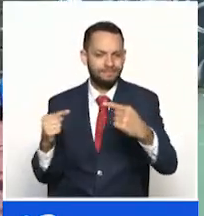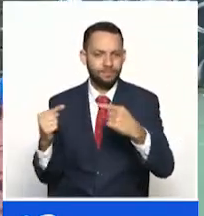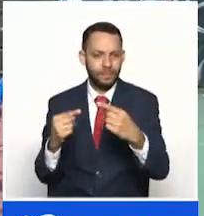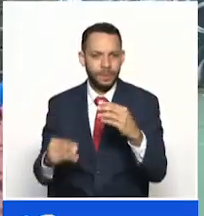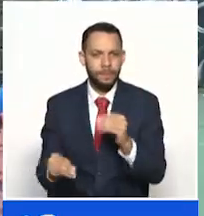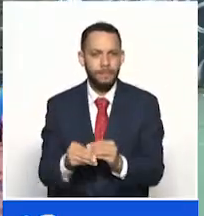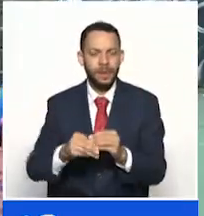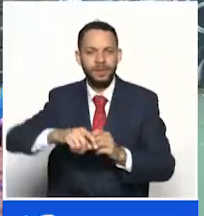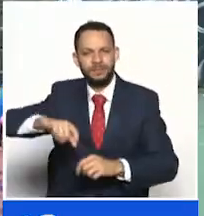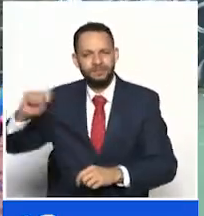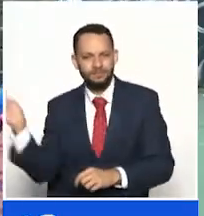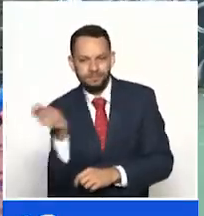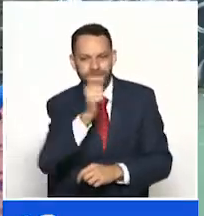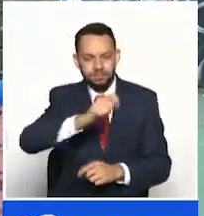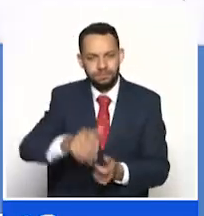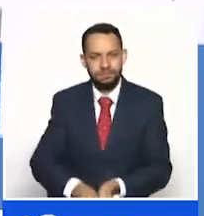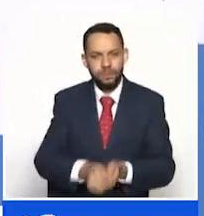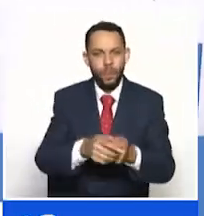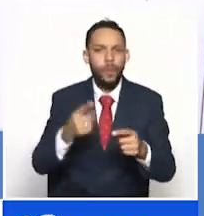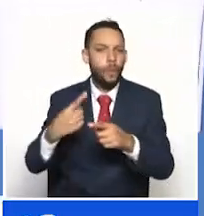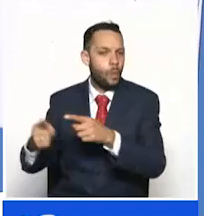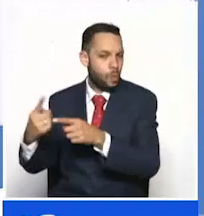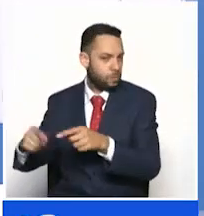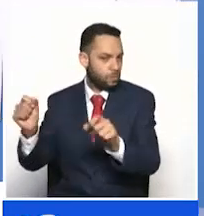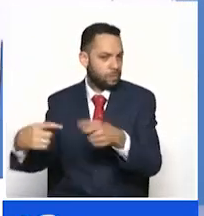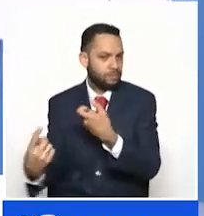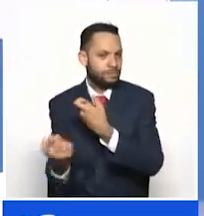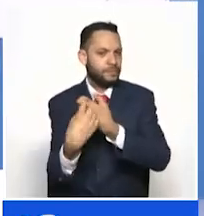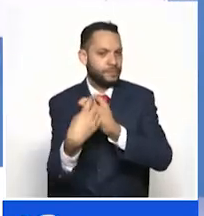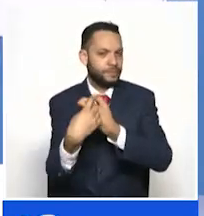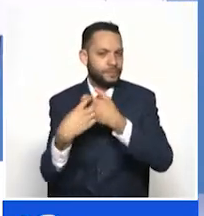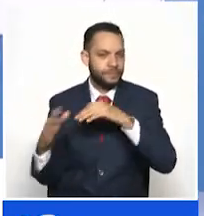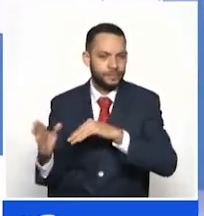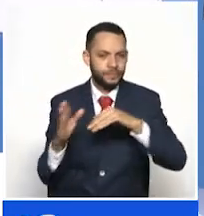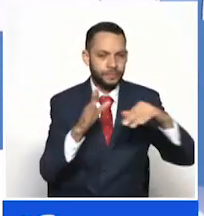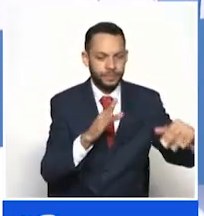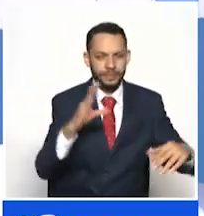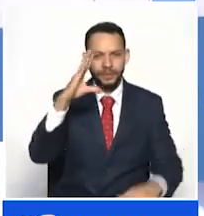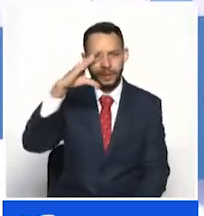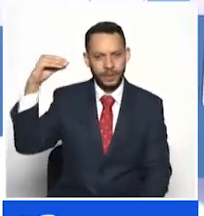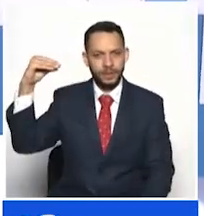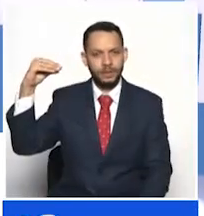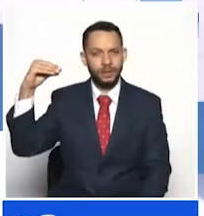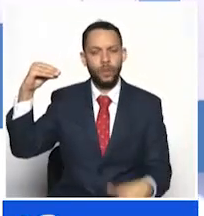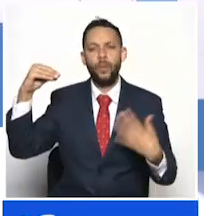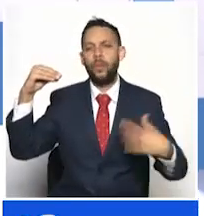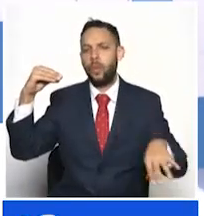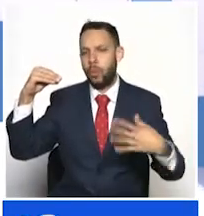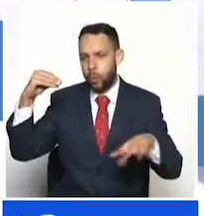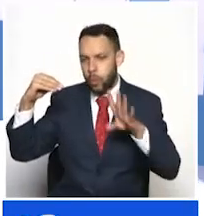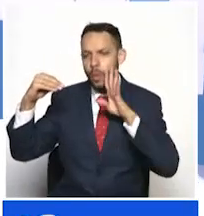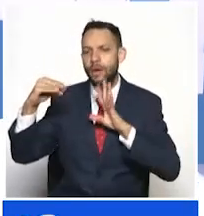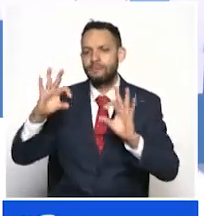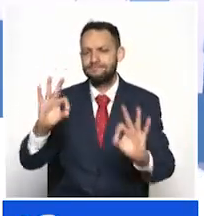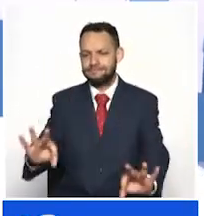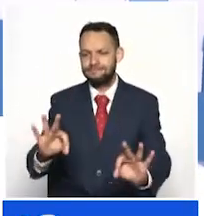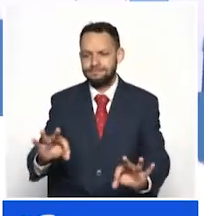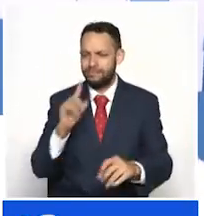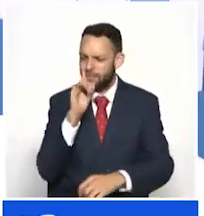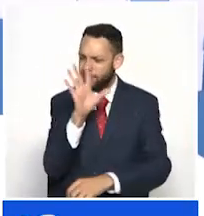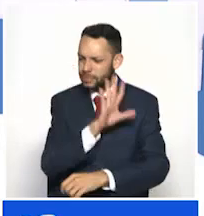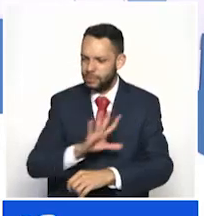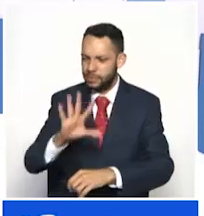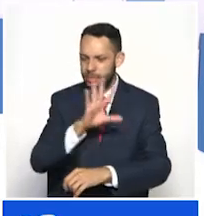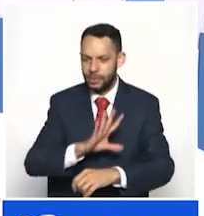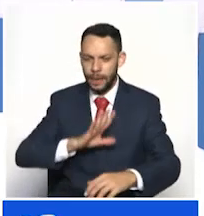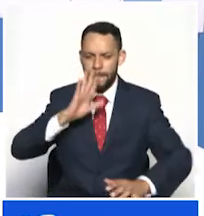voleibol, entre otros. El departamento del Quindío tuvo una destacada actuación en el campeonato nacional sub-20 de